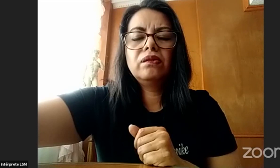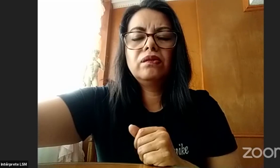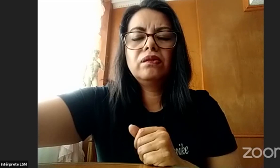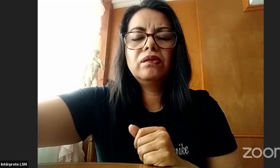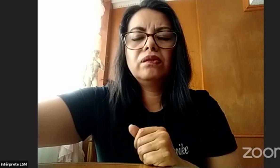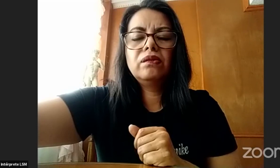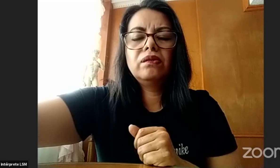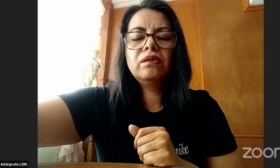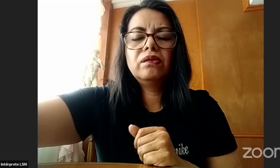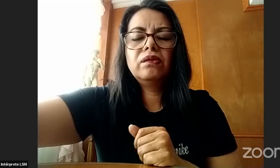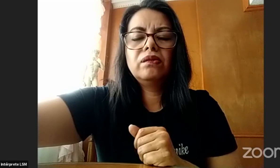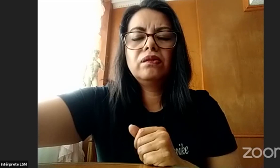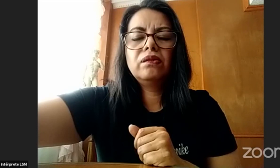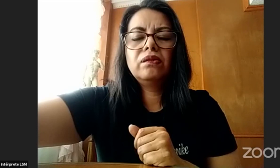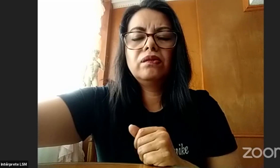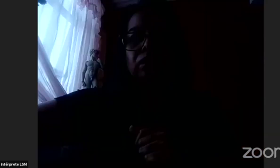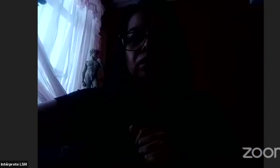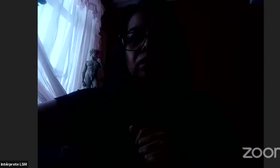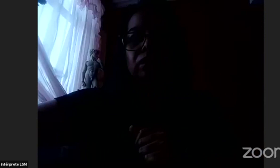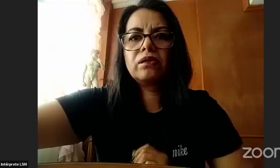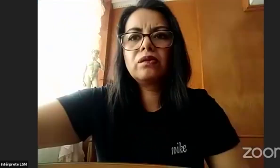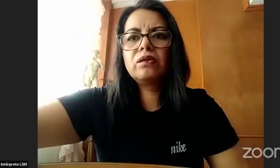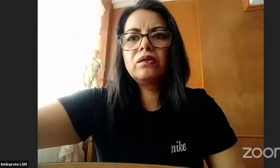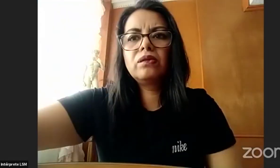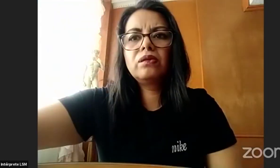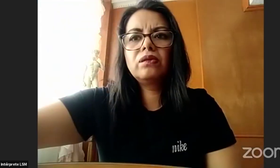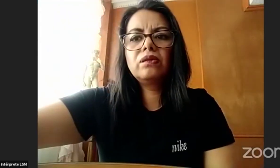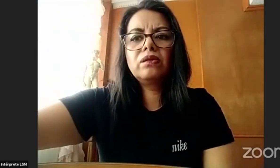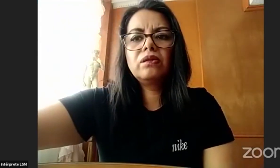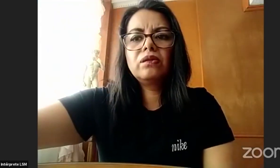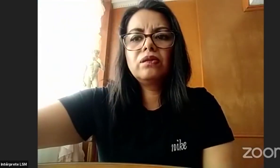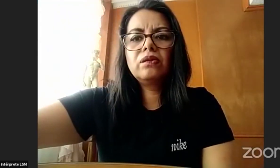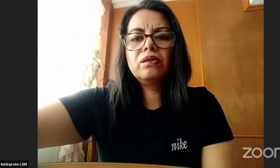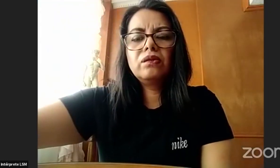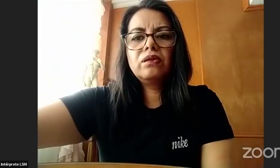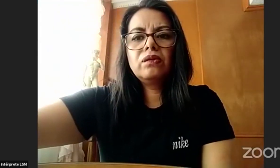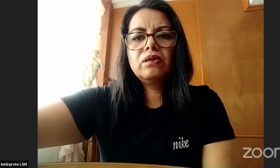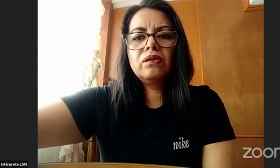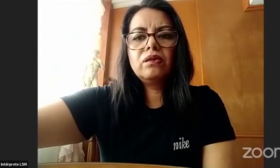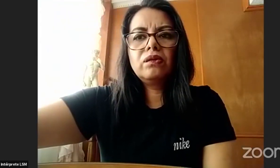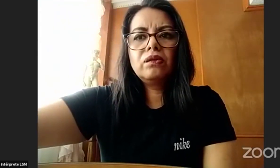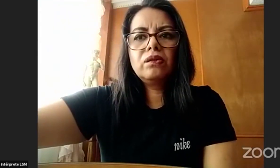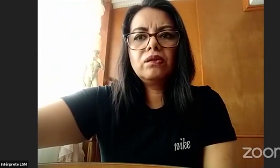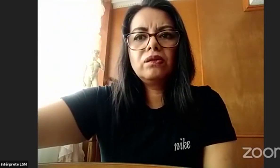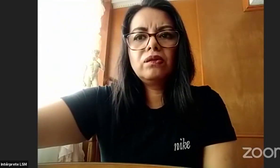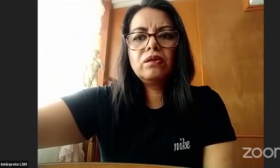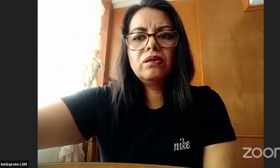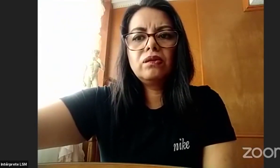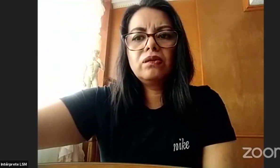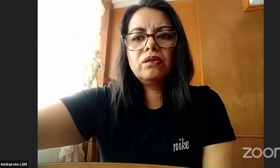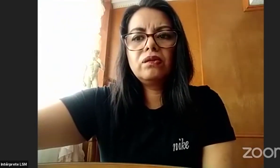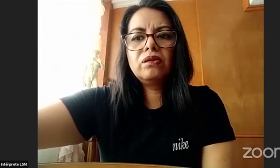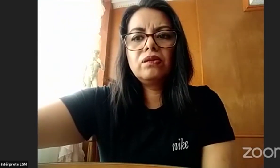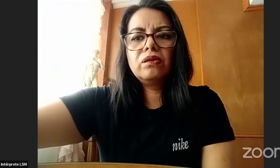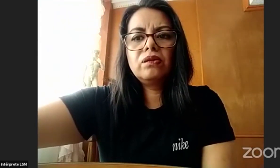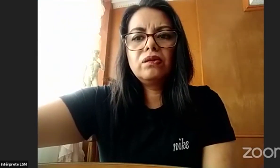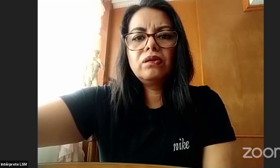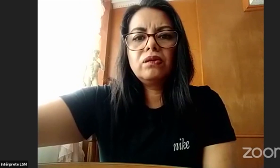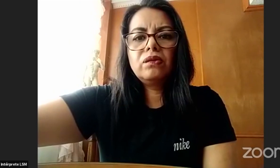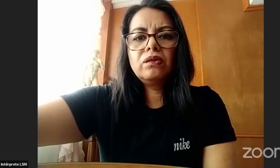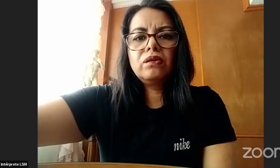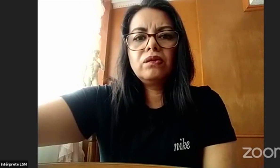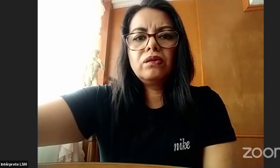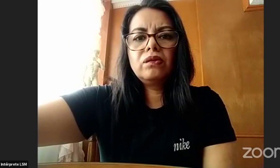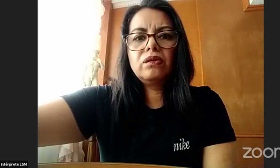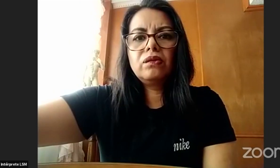no cómodos, o saben que hay algo ahí, que saben que pueden venir a hablar contigo. O sea, yo creo que ese es uno de los primeros pasos más importantes que todo el mundo